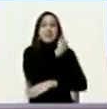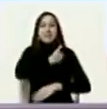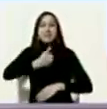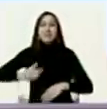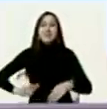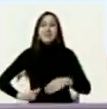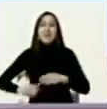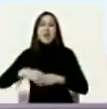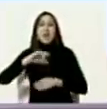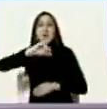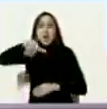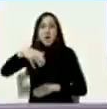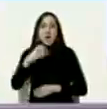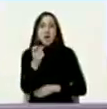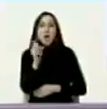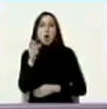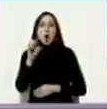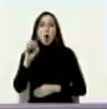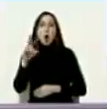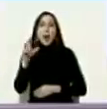ataques aéreos contra Afganistán